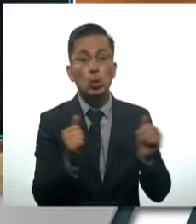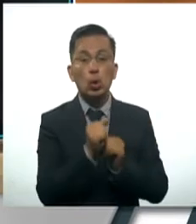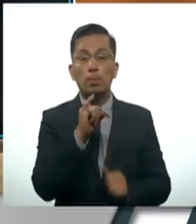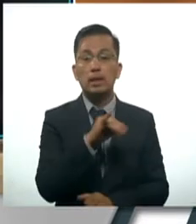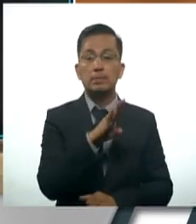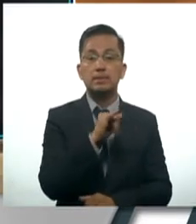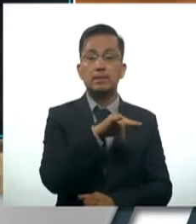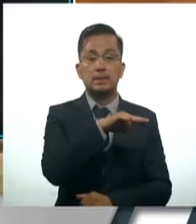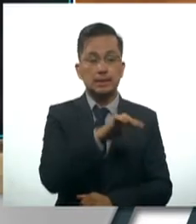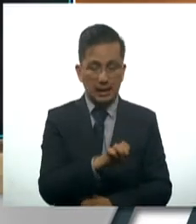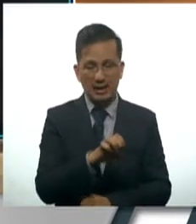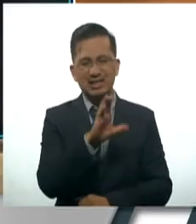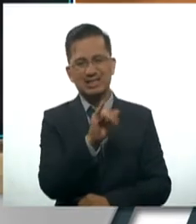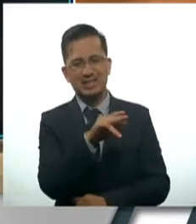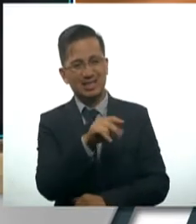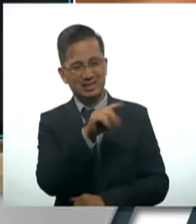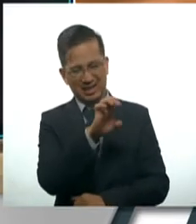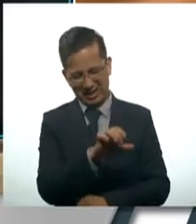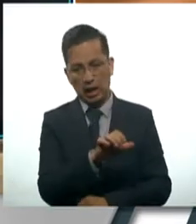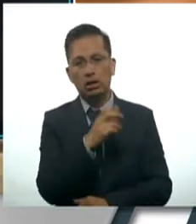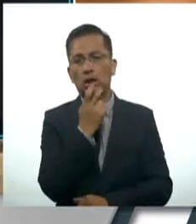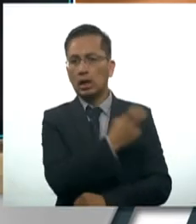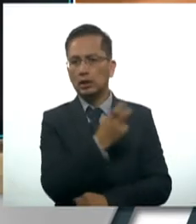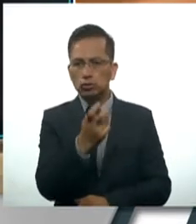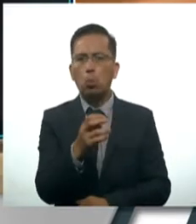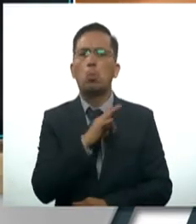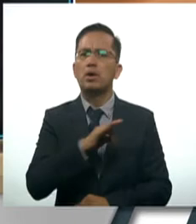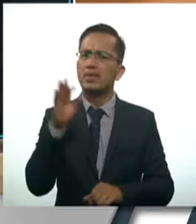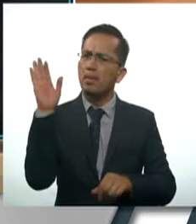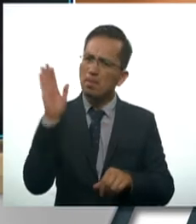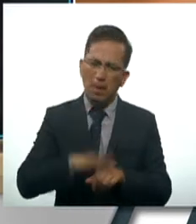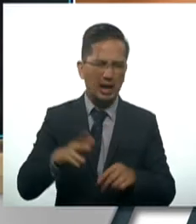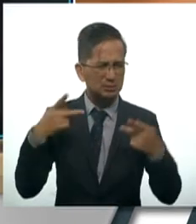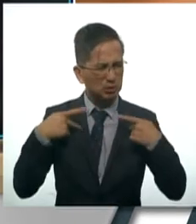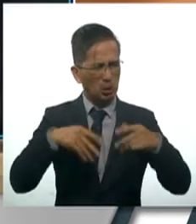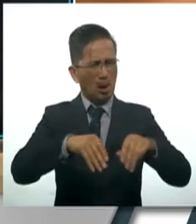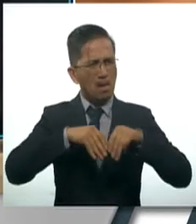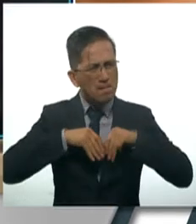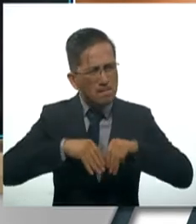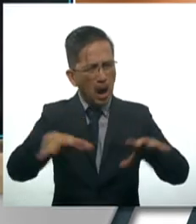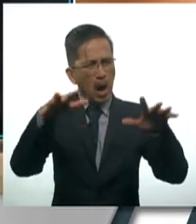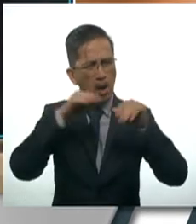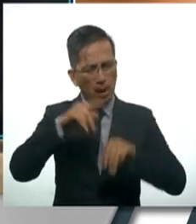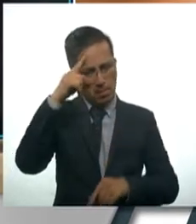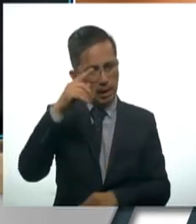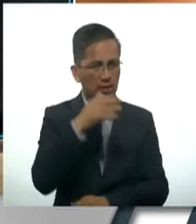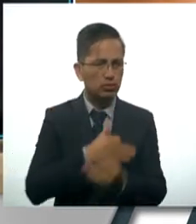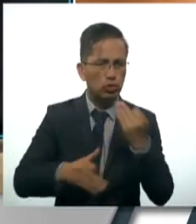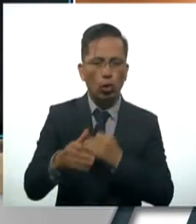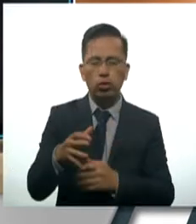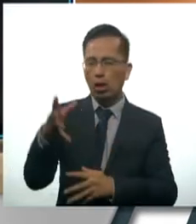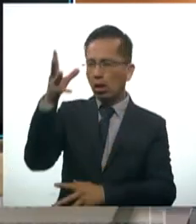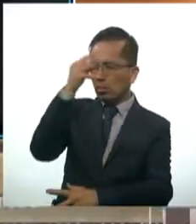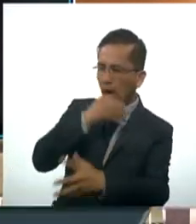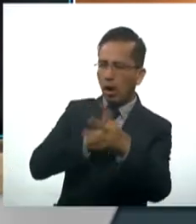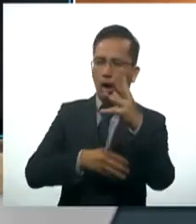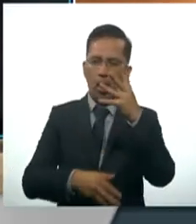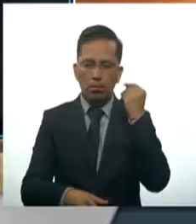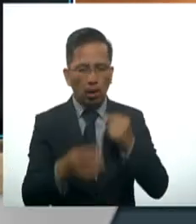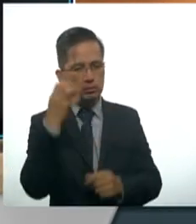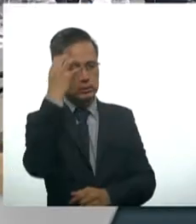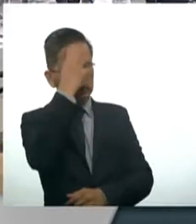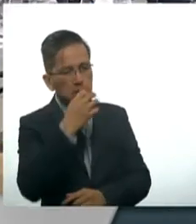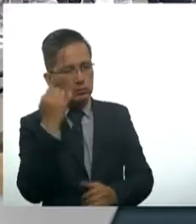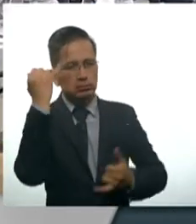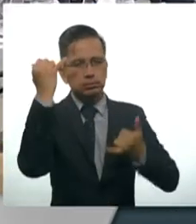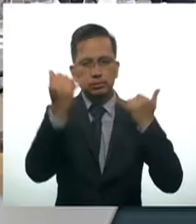aumentar el número de personas que podamos enriquecer nuestro espíritu, nuestra mente, nuestra creatividad a través de estas